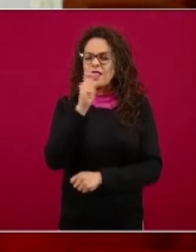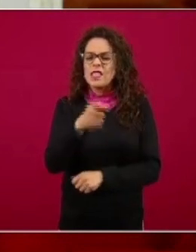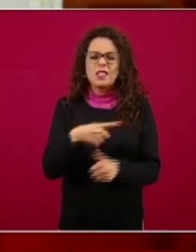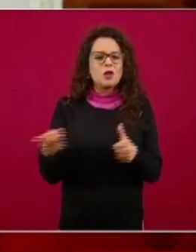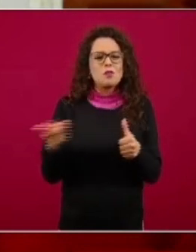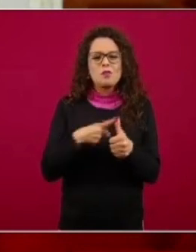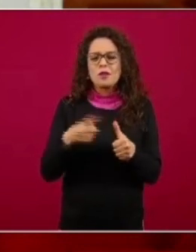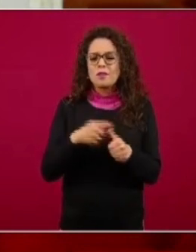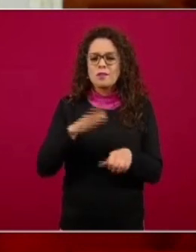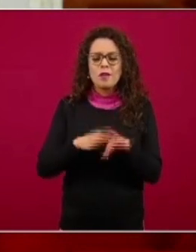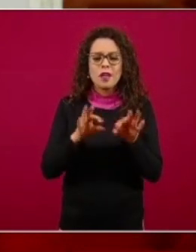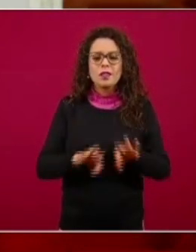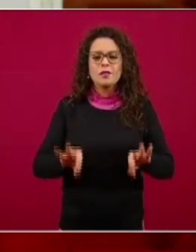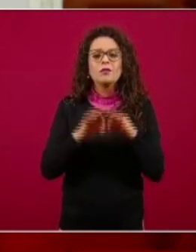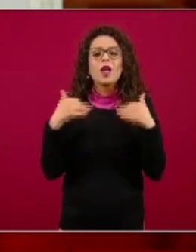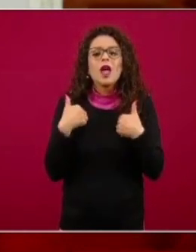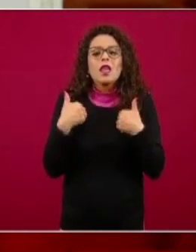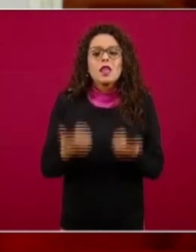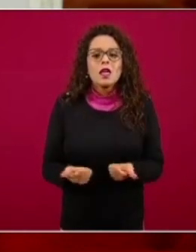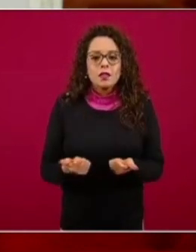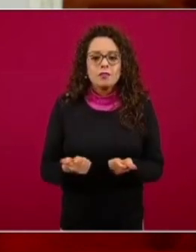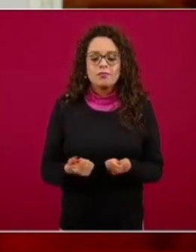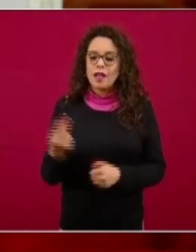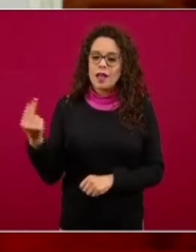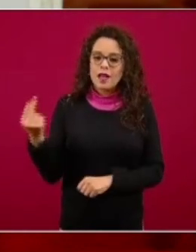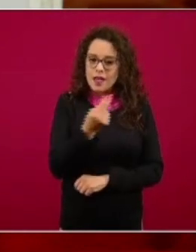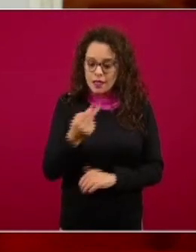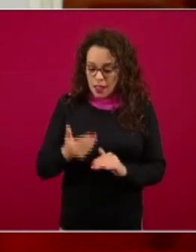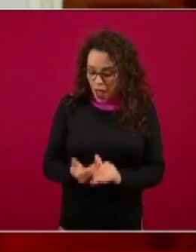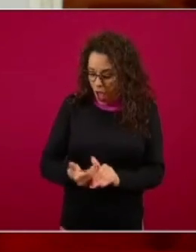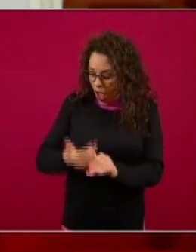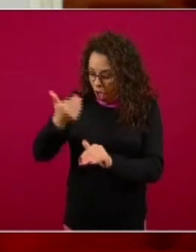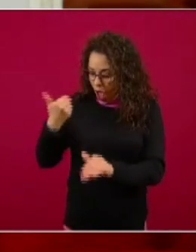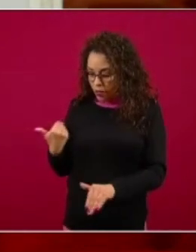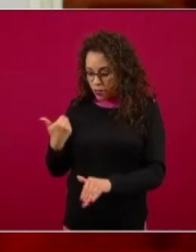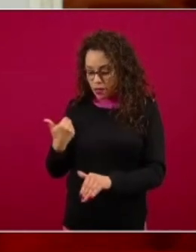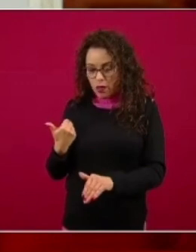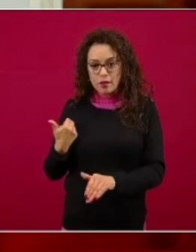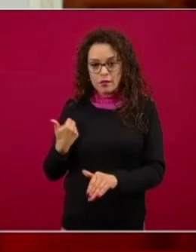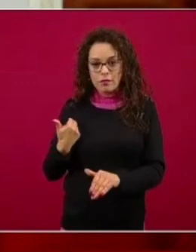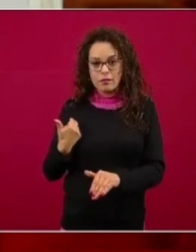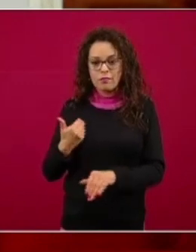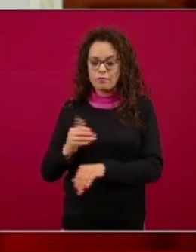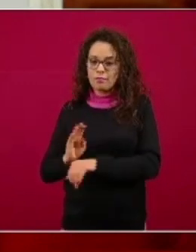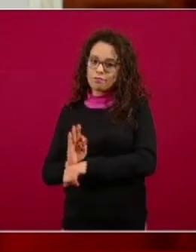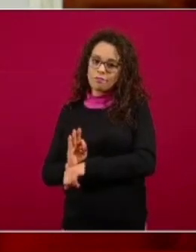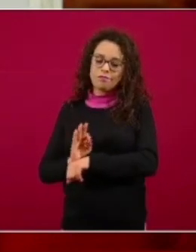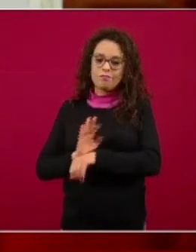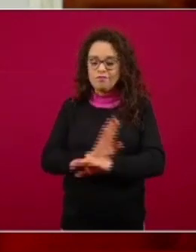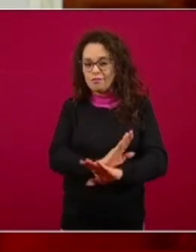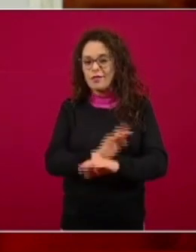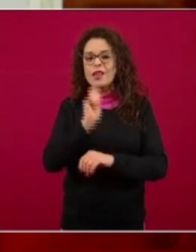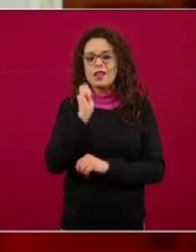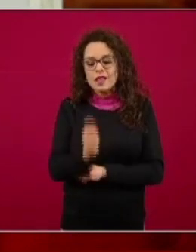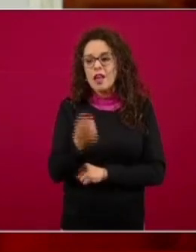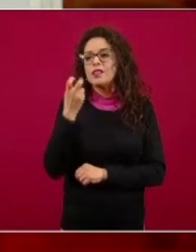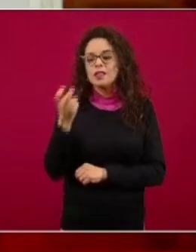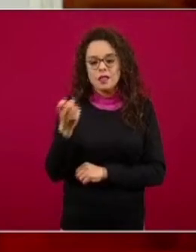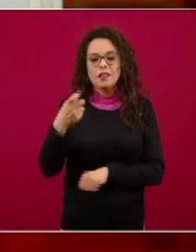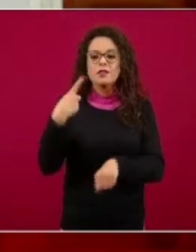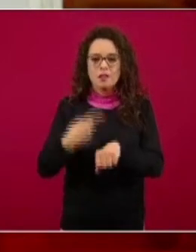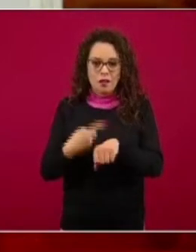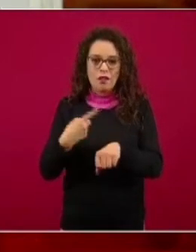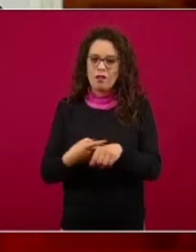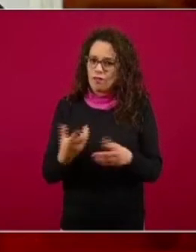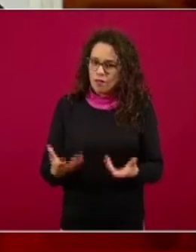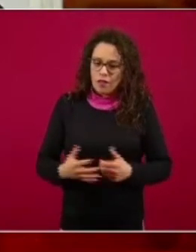es la necesidad de prevenir la infección por COVID-19. Y ahí es donde tiene